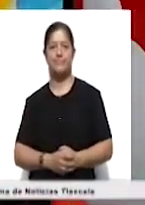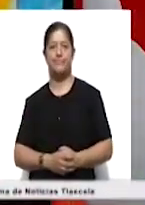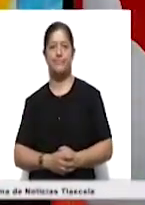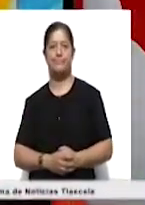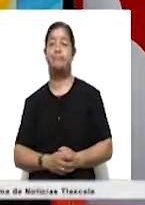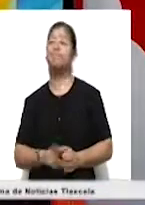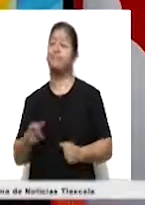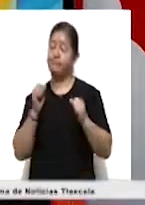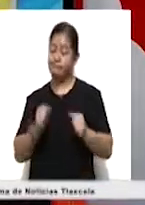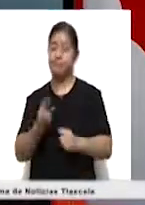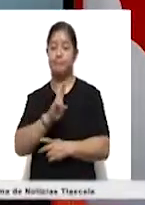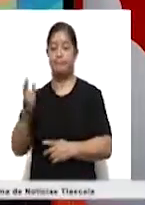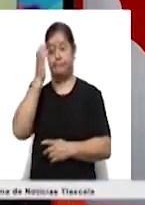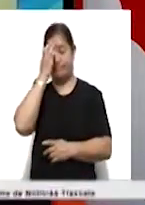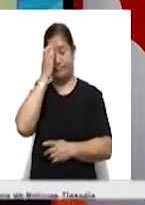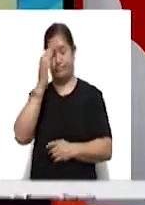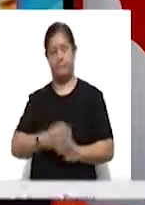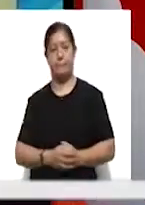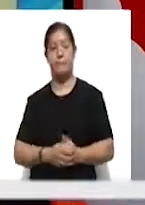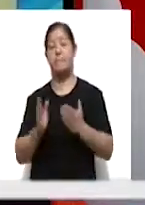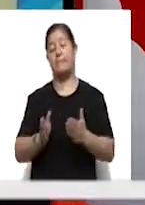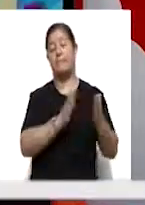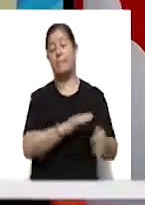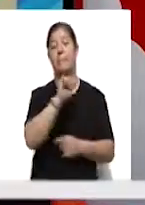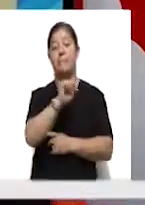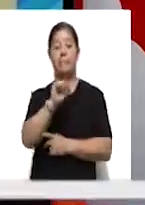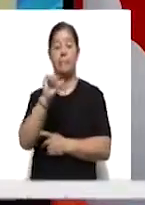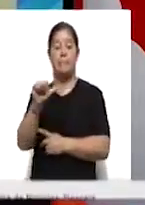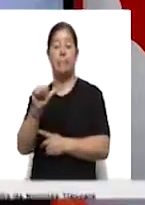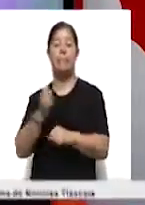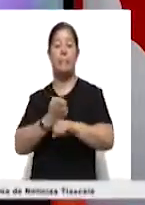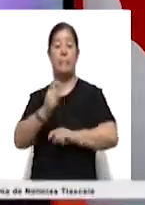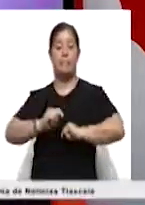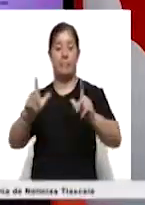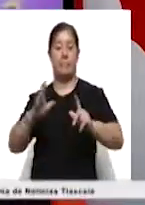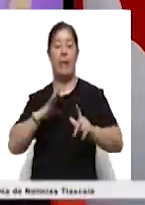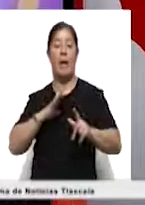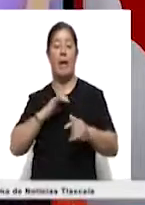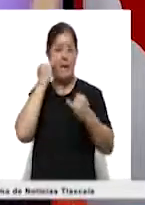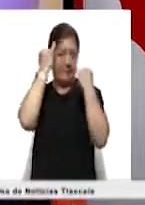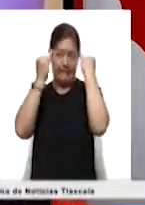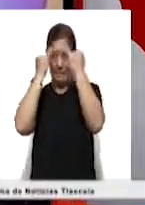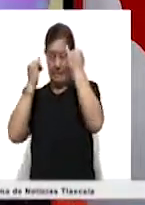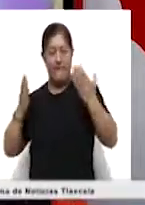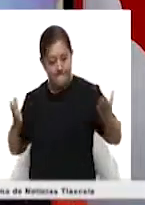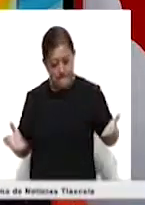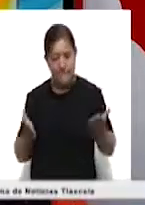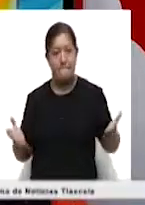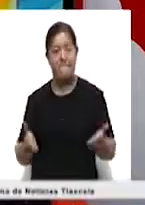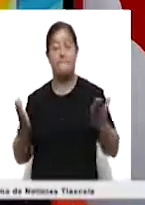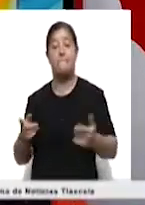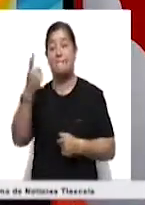Pues sin duda es de reconocerse. Y por otro lado, la Secretaría de Salud del Estado impulsa diversas estrategias para prevenir situaciones de